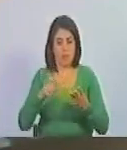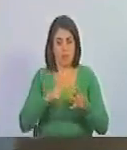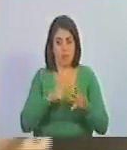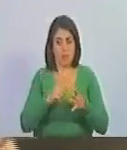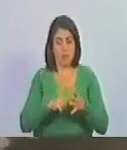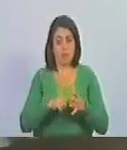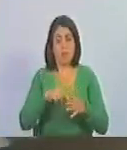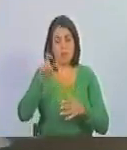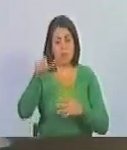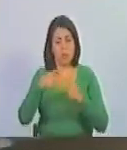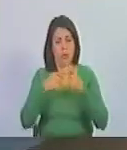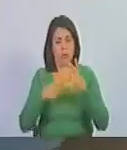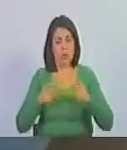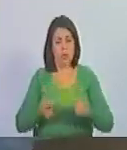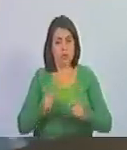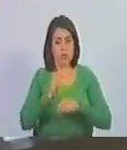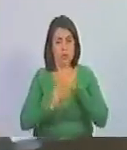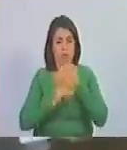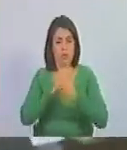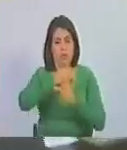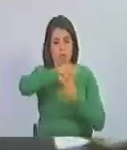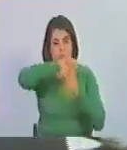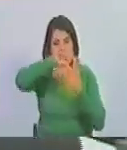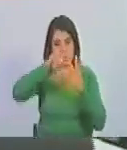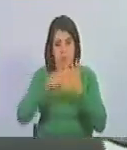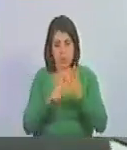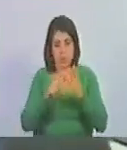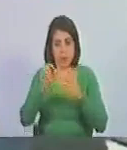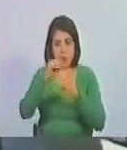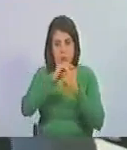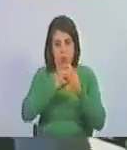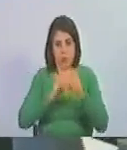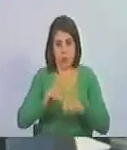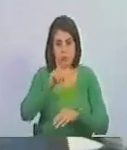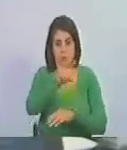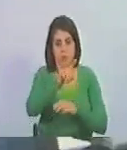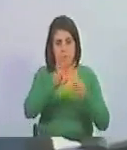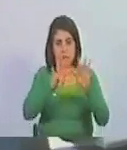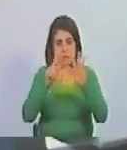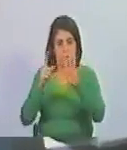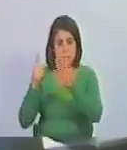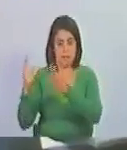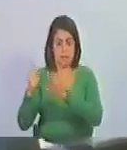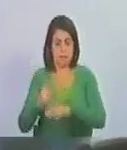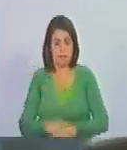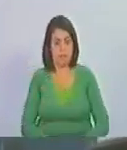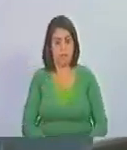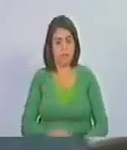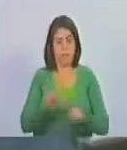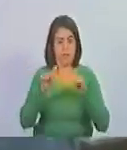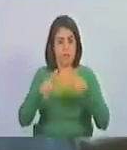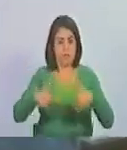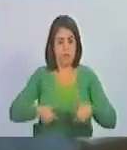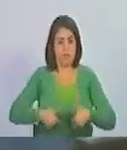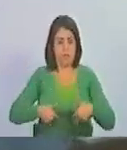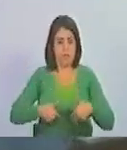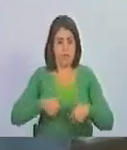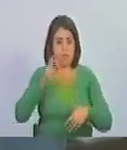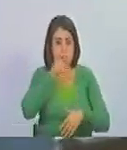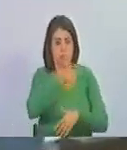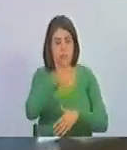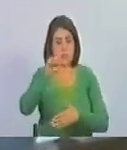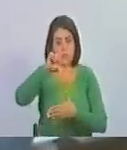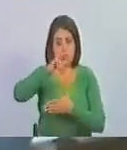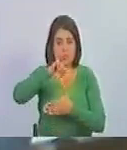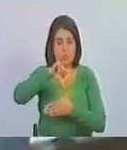como Nohuyen Yap cuando trataron de hacer la tricontinental. En 1966, ese esfuerzo de que los pueblos